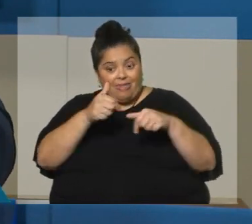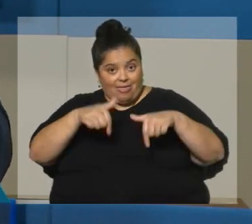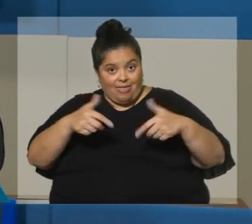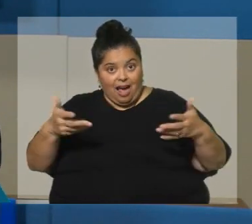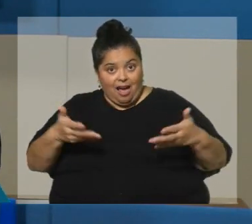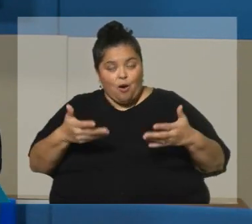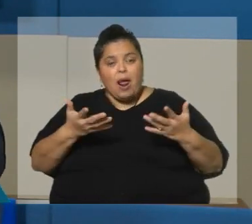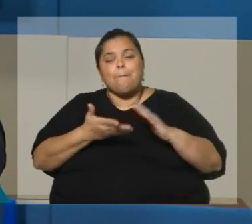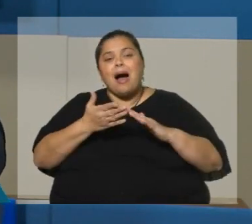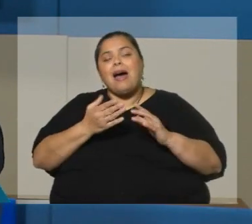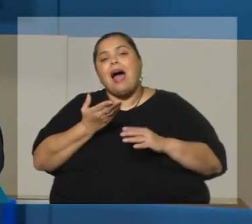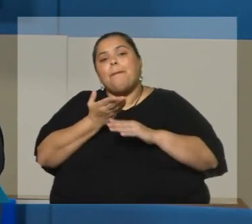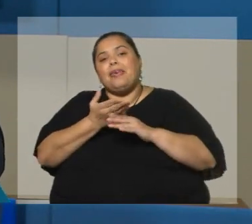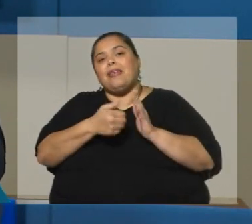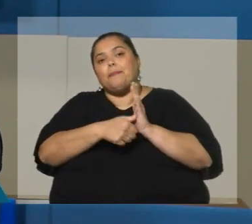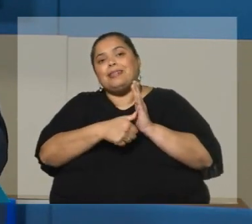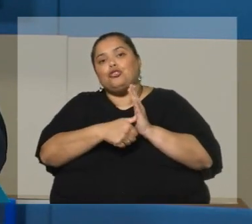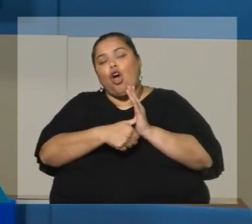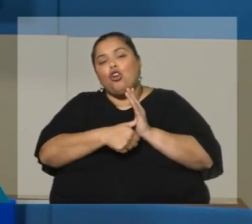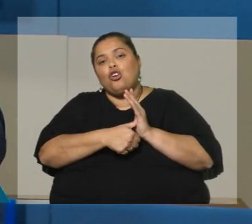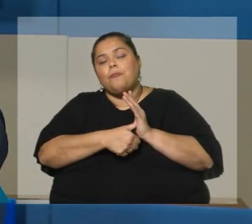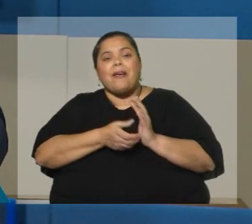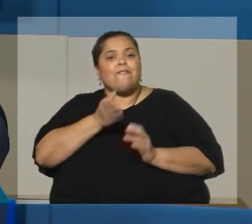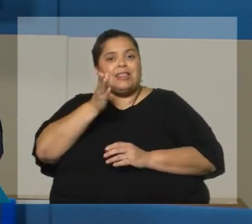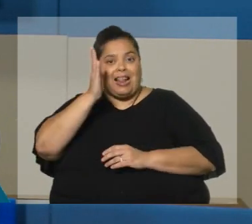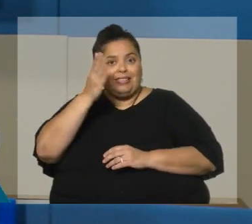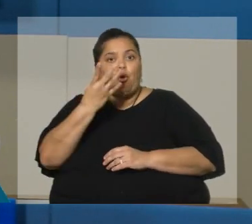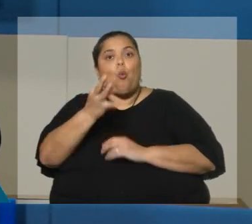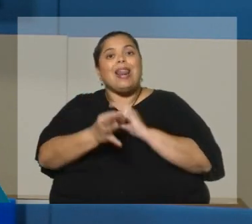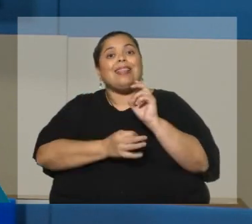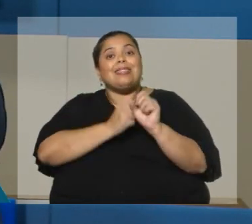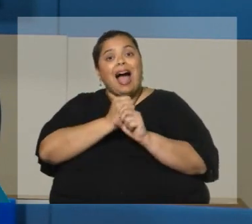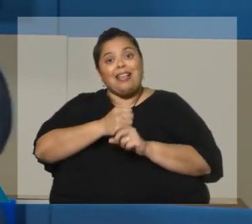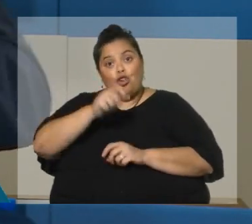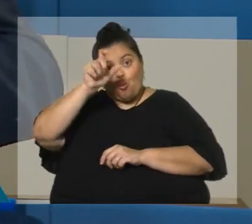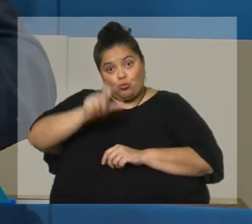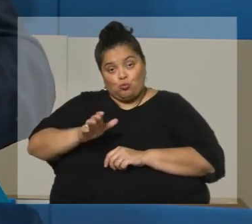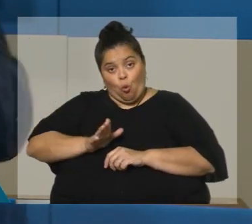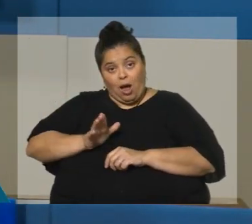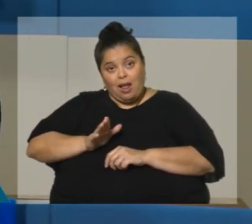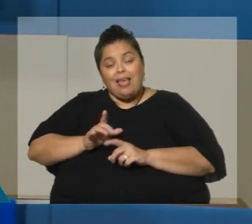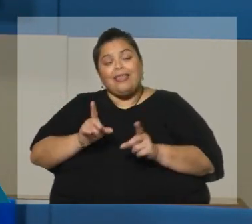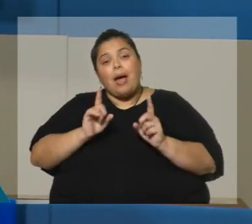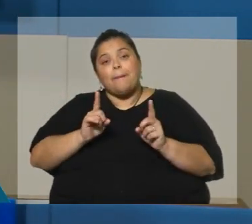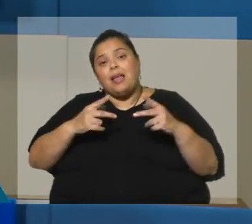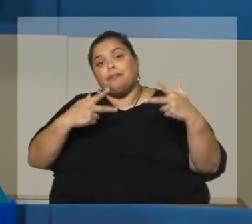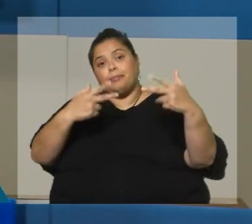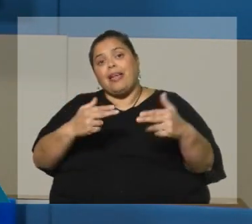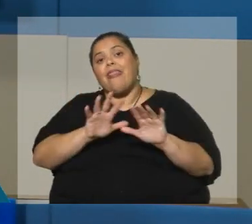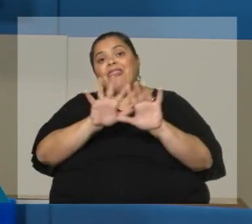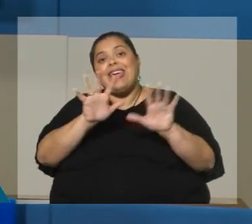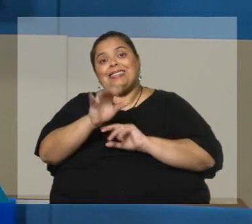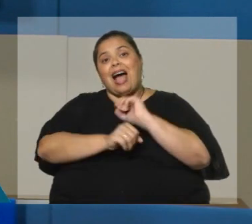acceder a la pensión con carácter vitalicio, que es con 40 años y se tiende en un periodo de 10 años a